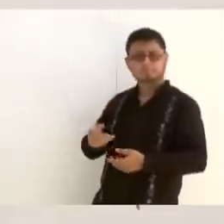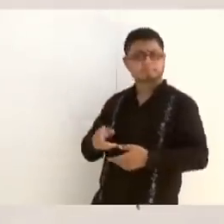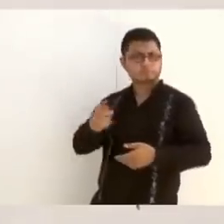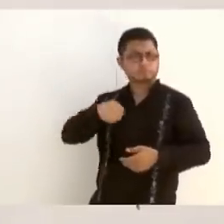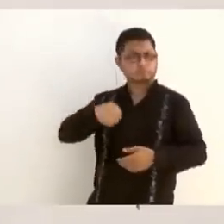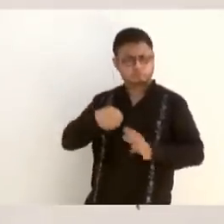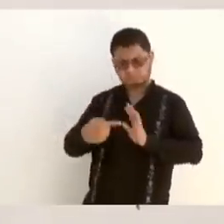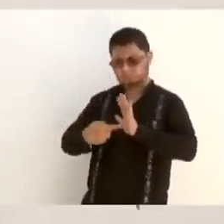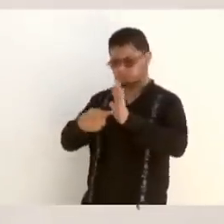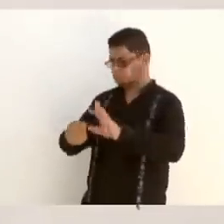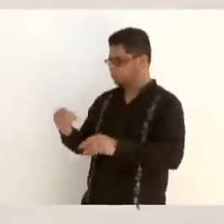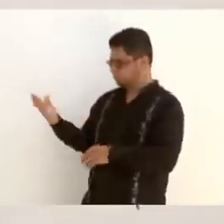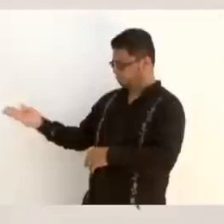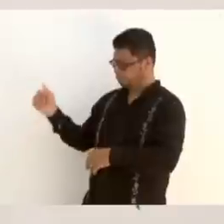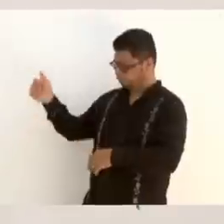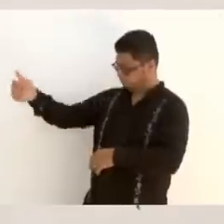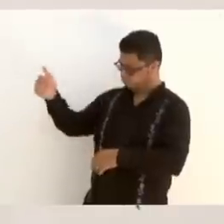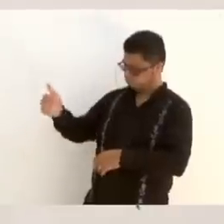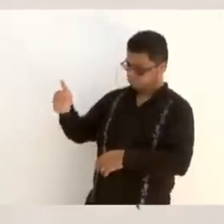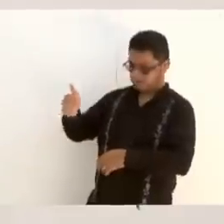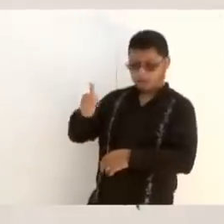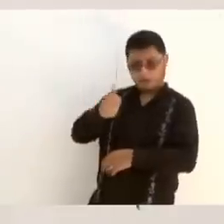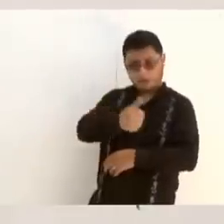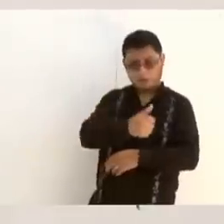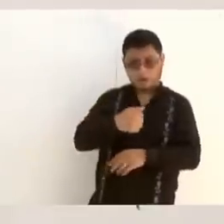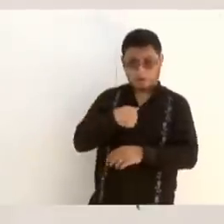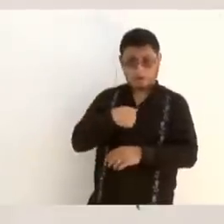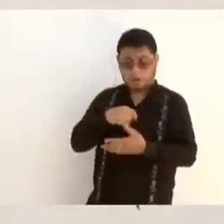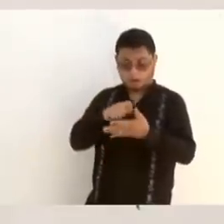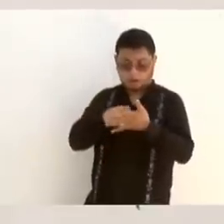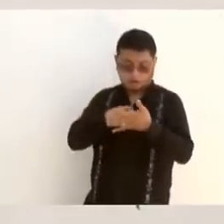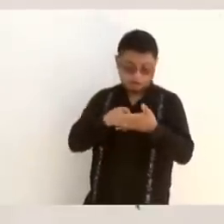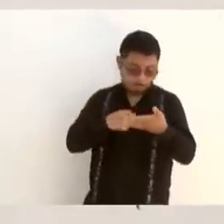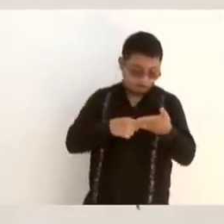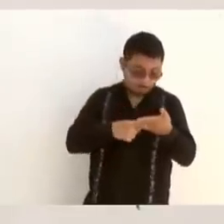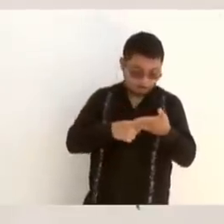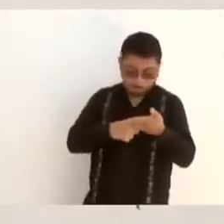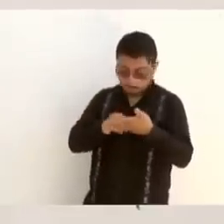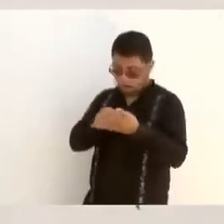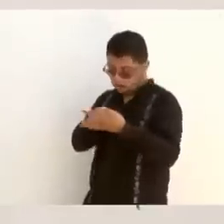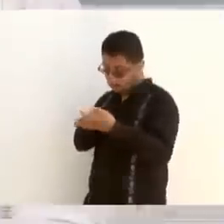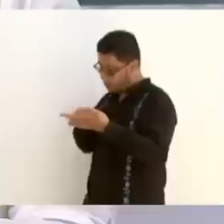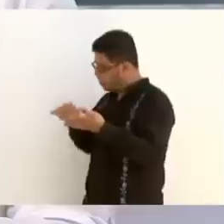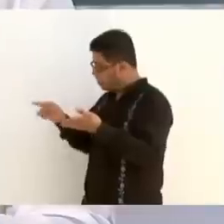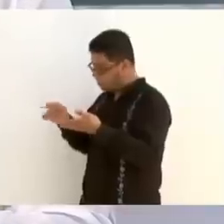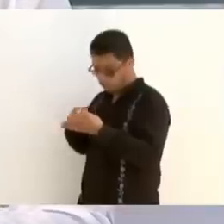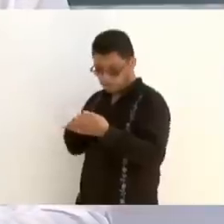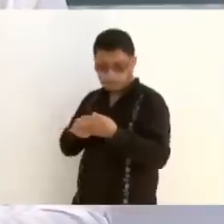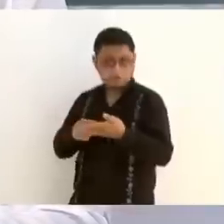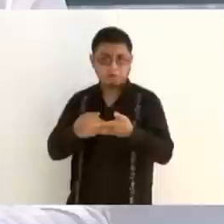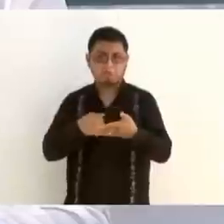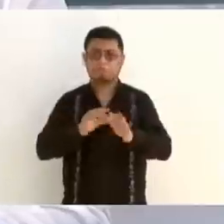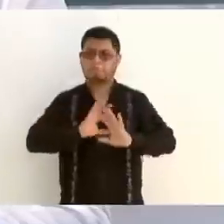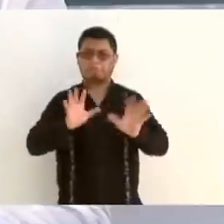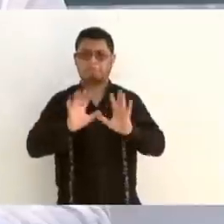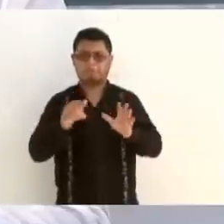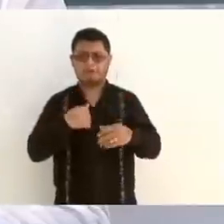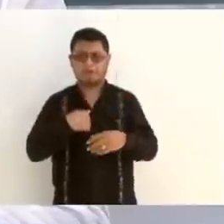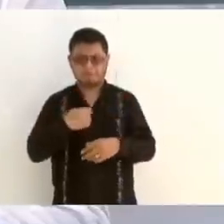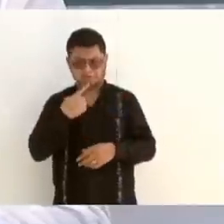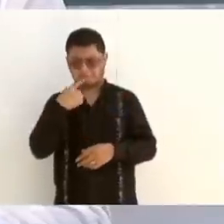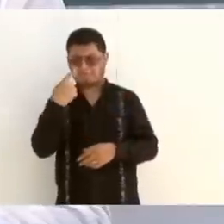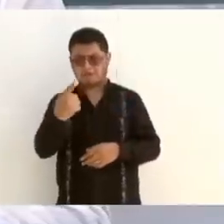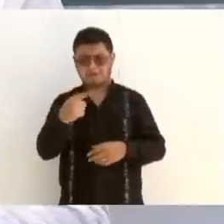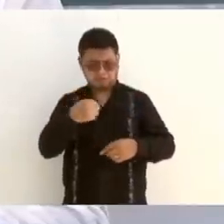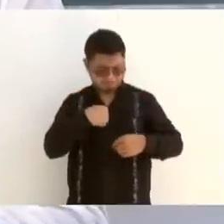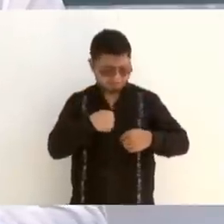sin tener nada escrito, sino lo que me fue saliendo de mi corazón. Dije